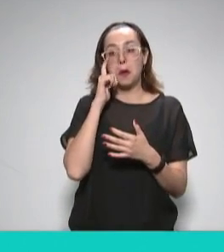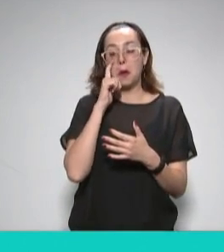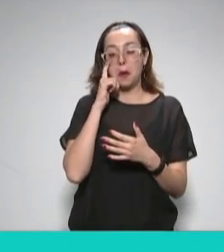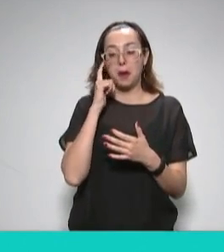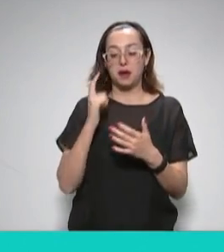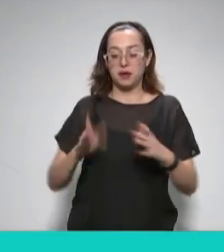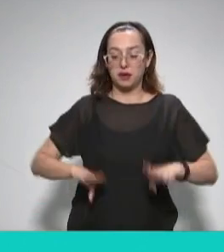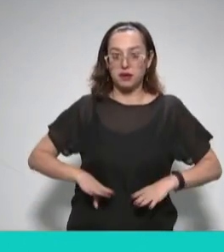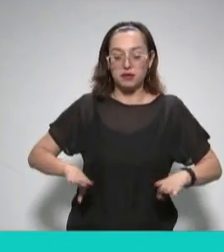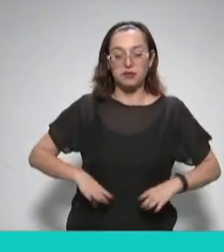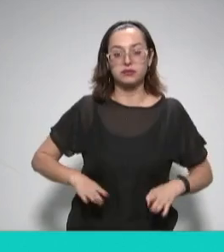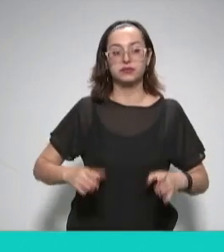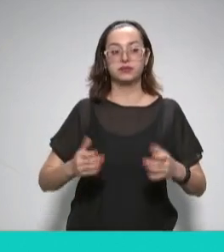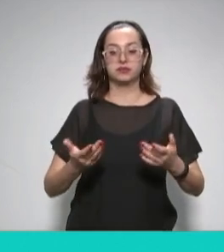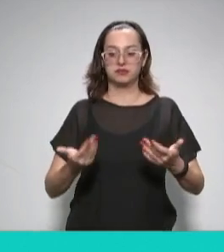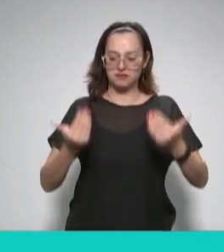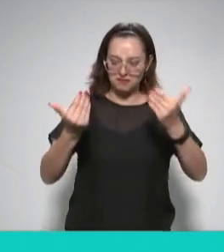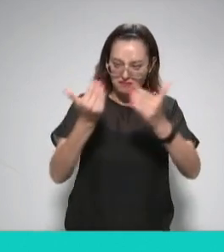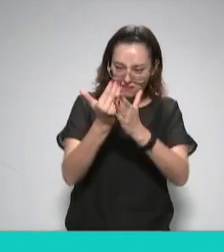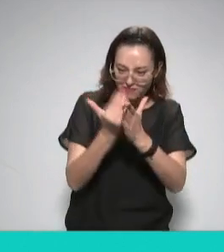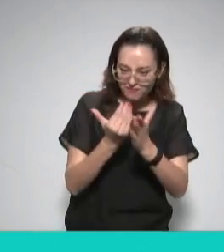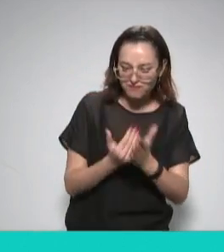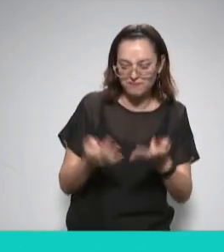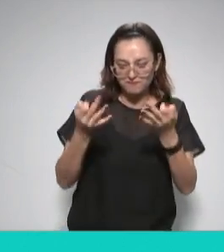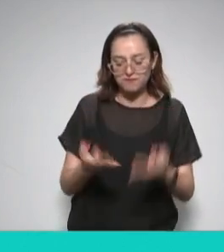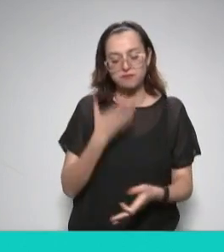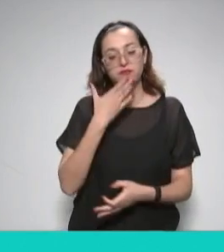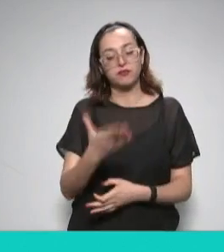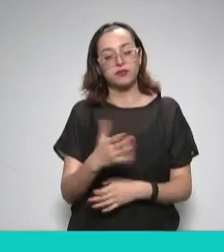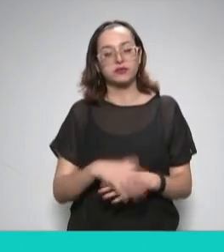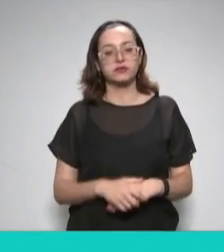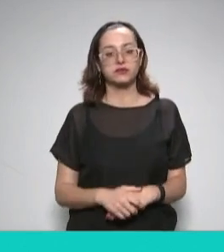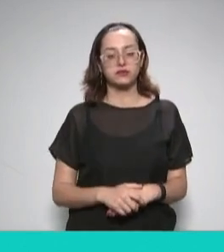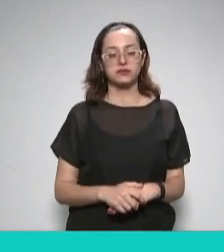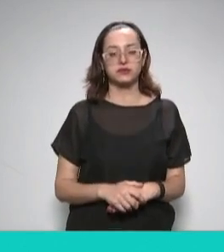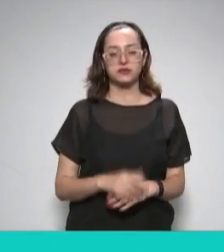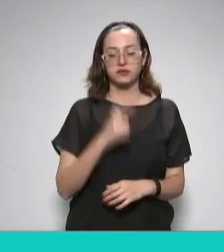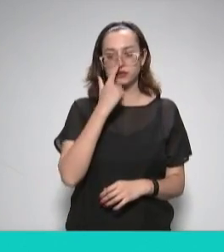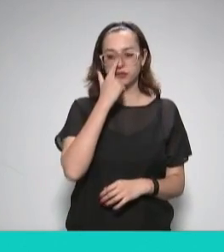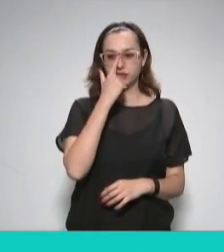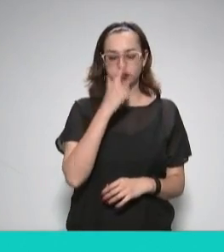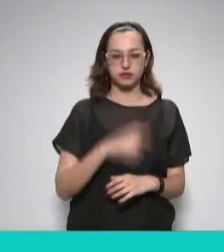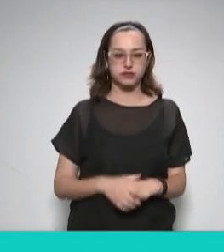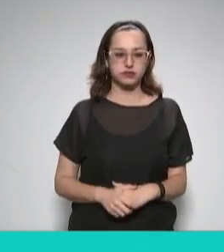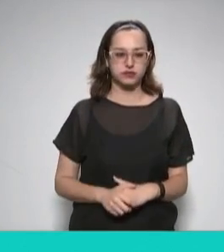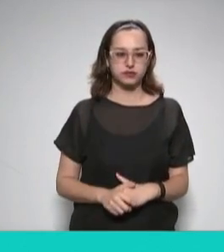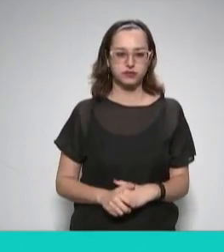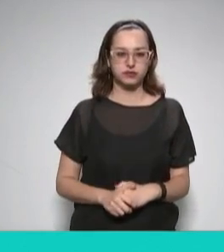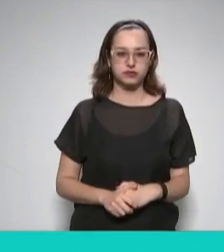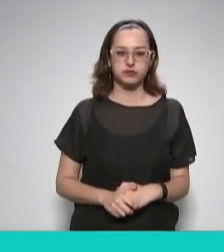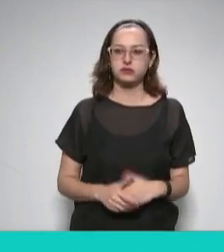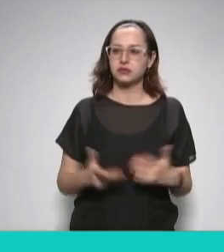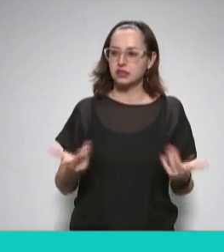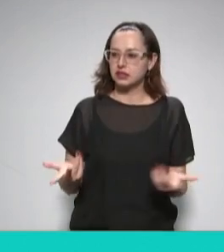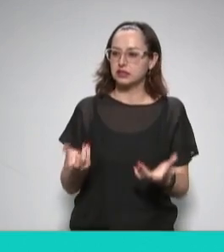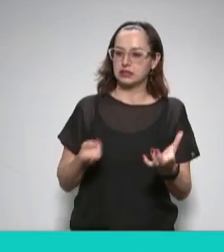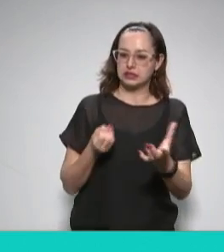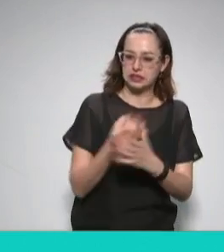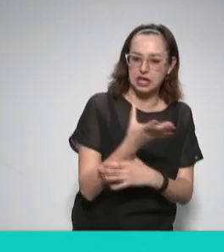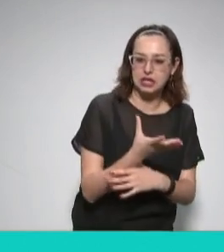cánones de comportamiento. La prohibición de incluso circular, la prohibición de